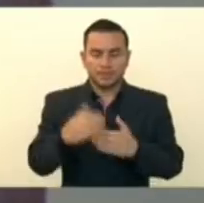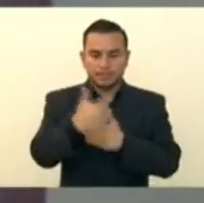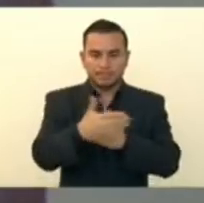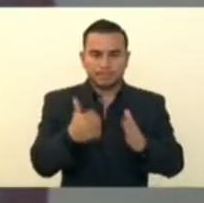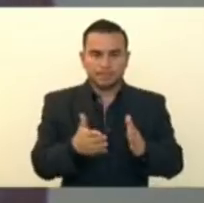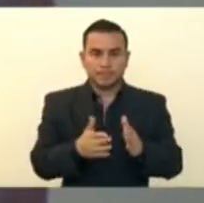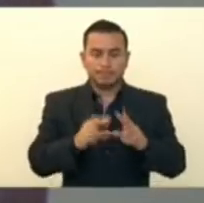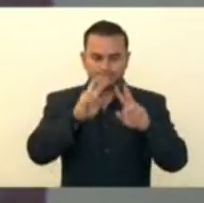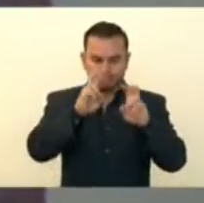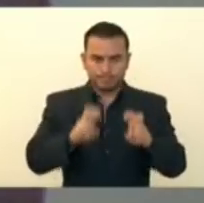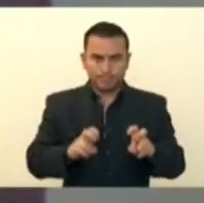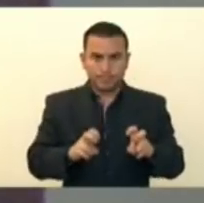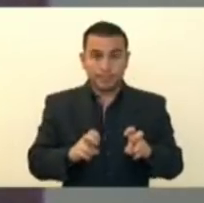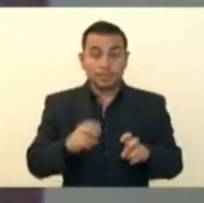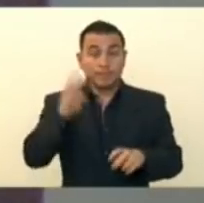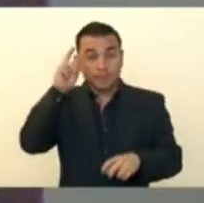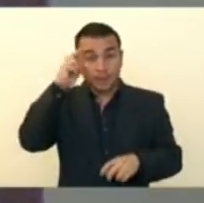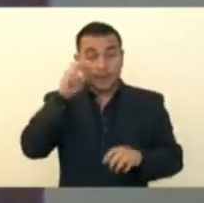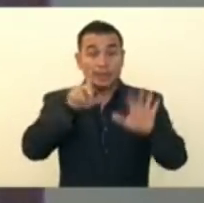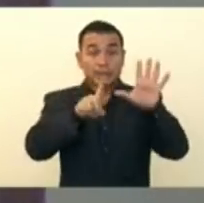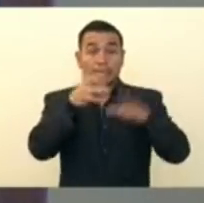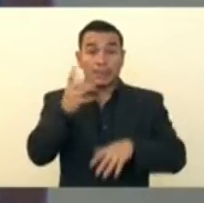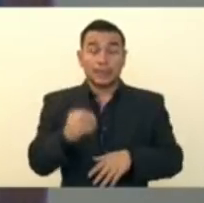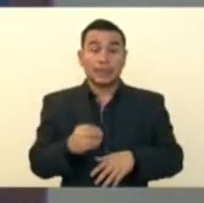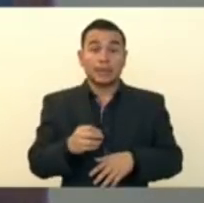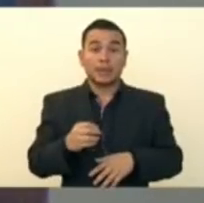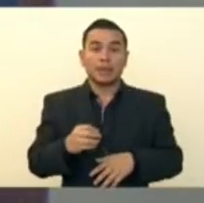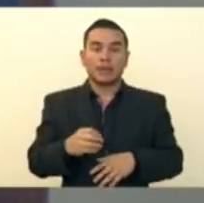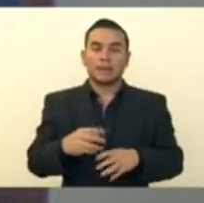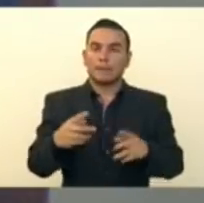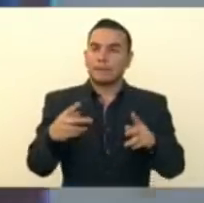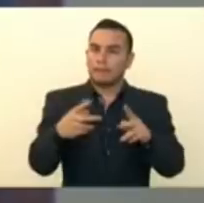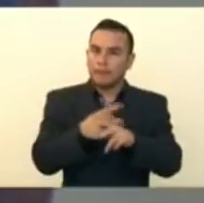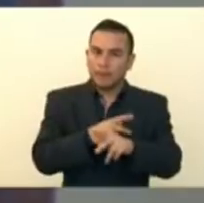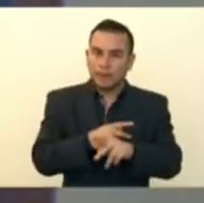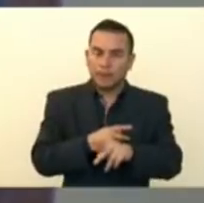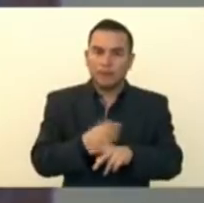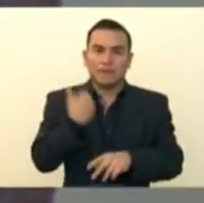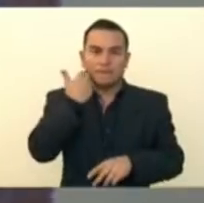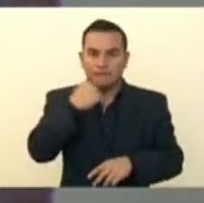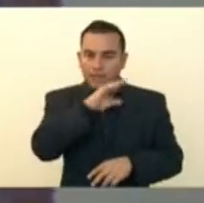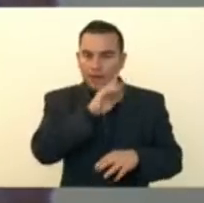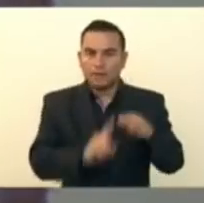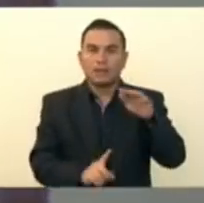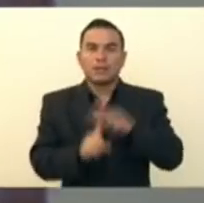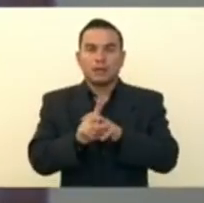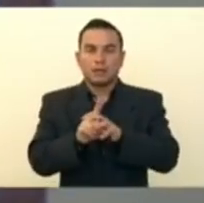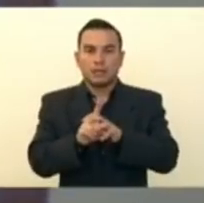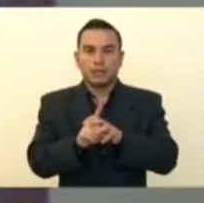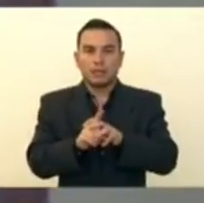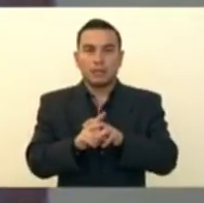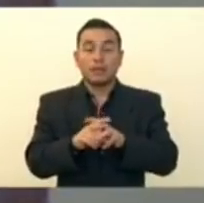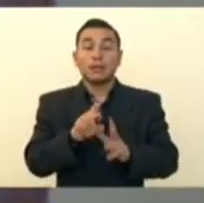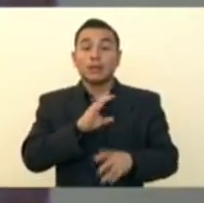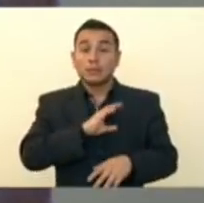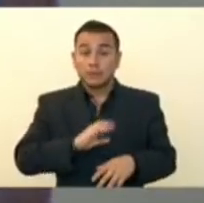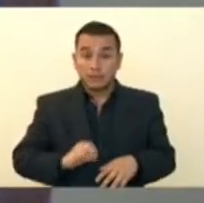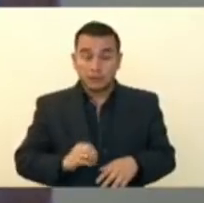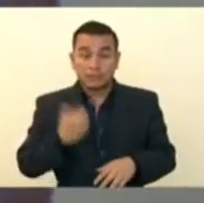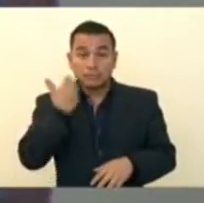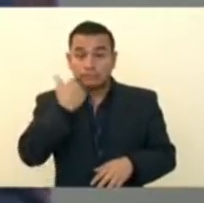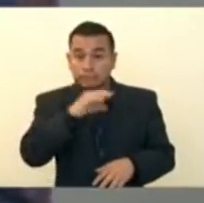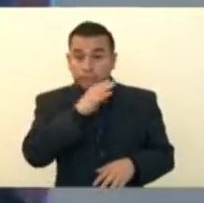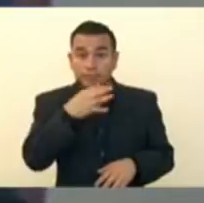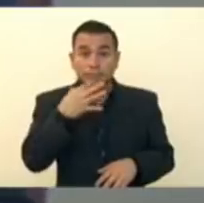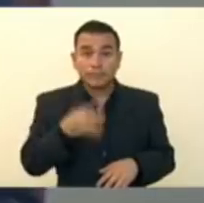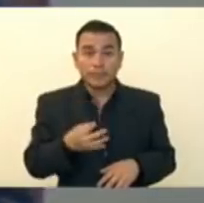domiciliar porque entonces perderíamos seis días más y eso significaría cuadruplicar la cantidad de casos que ya deben de estar aunque no estén detectados y